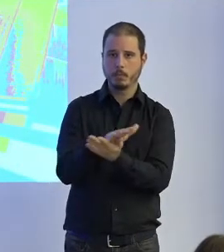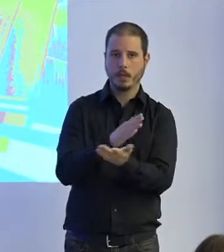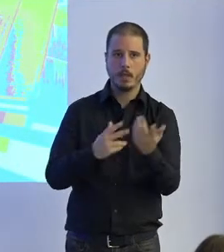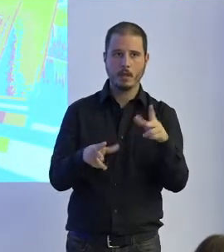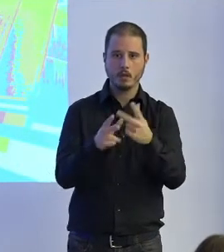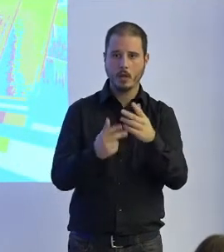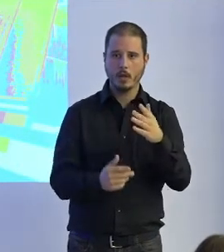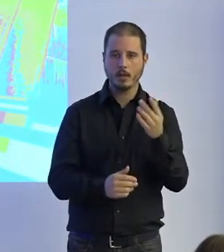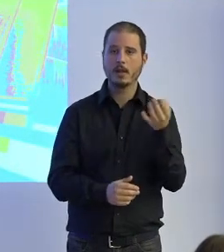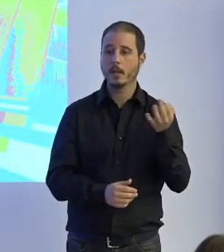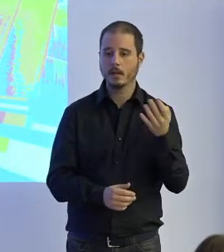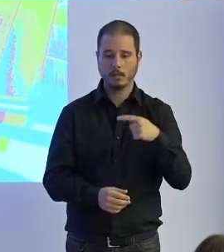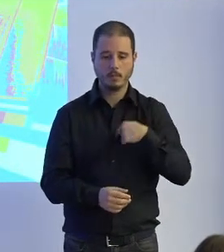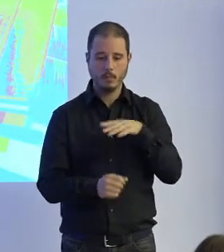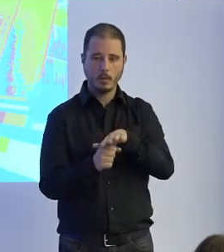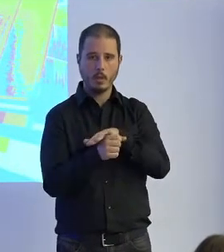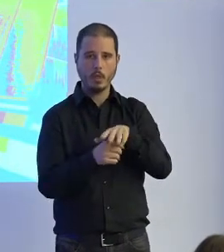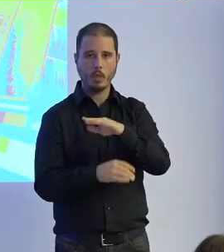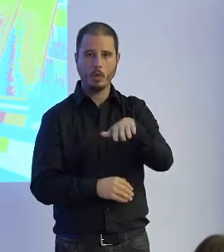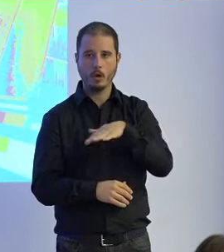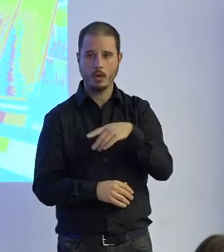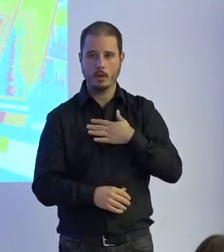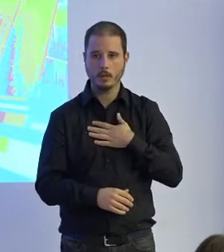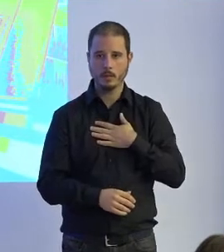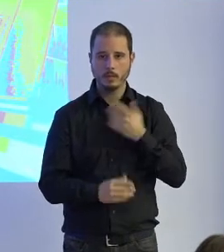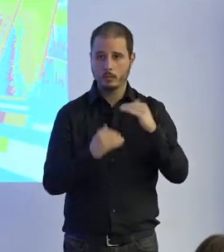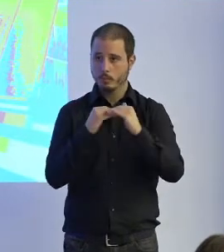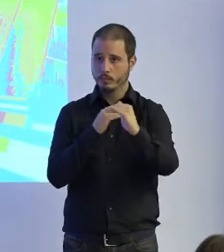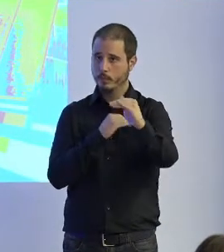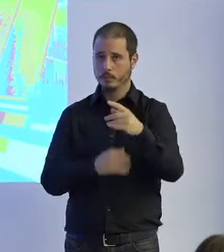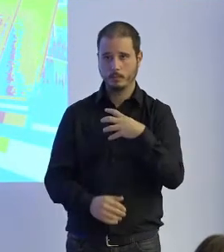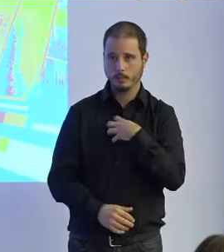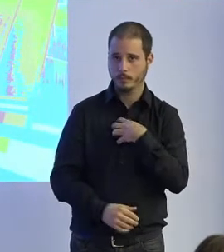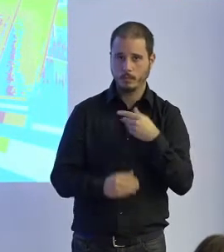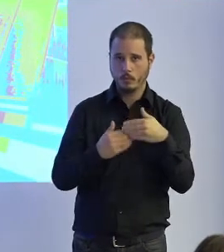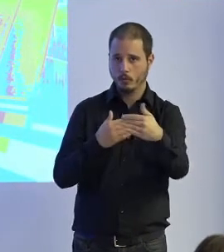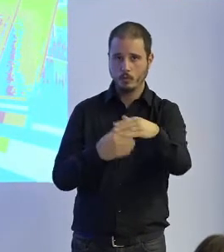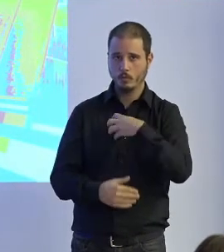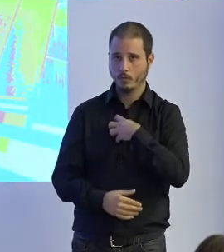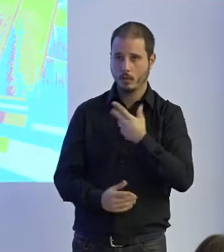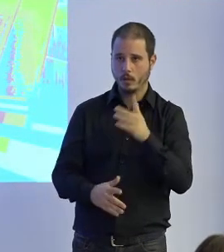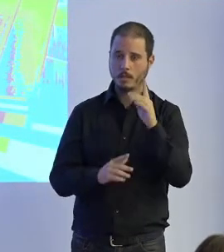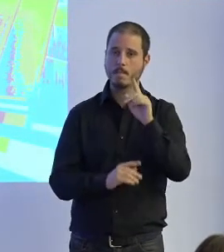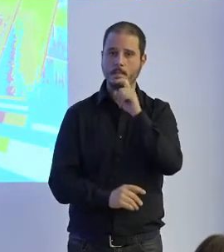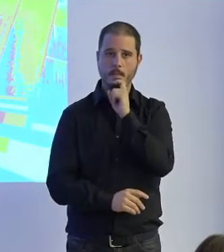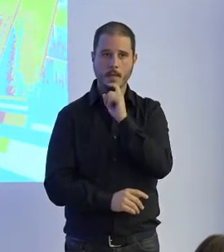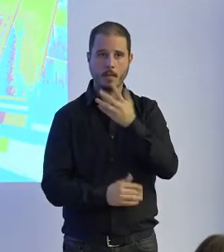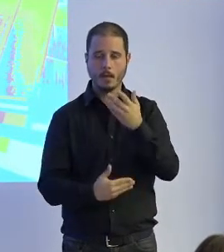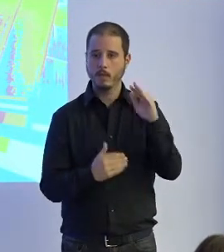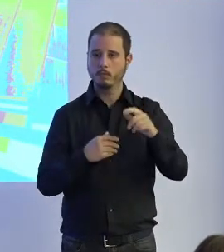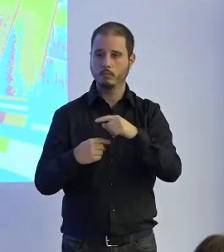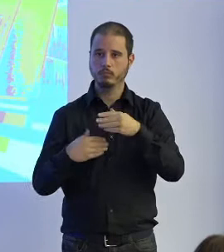mi región bueno eso es sostenible en el tiempo claro queda un poquito complicado por eso tenemos que evolucionar a estándares